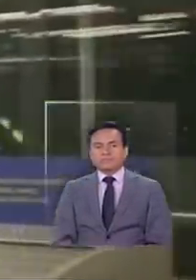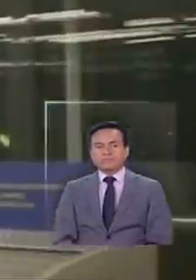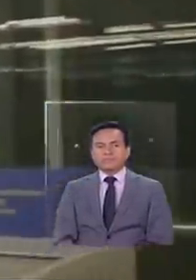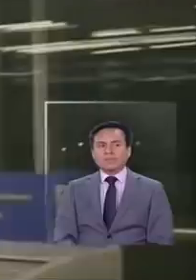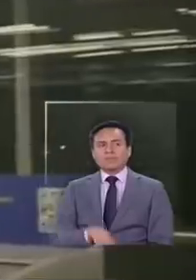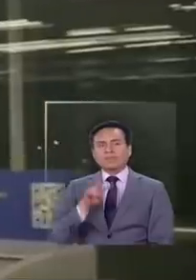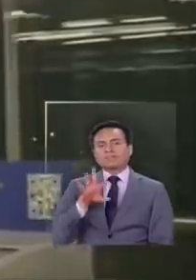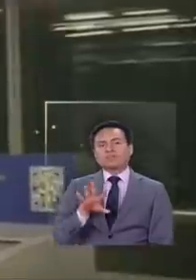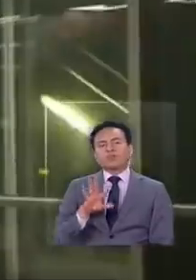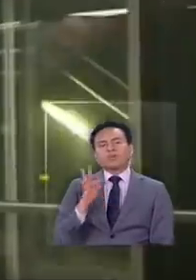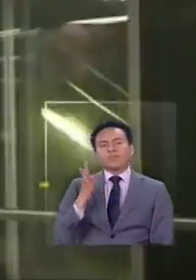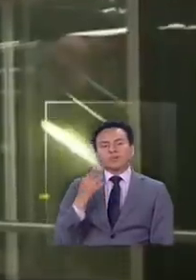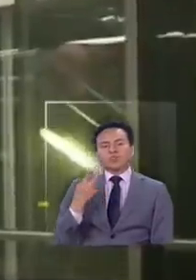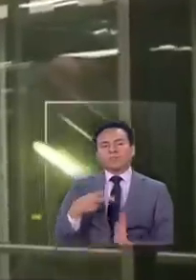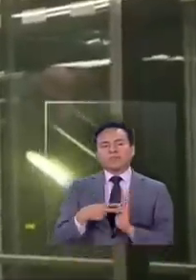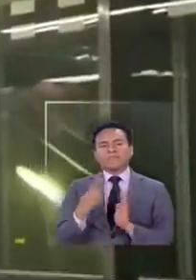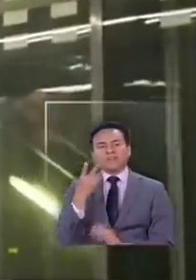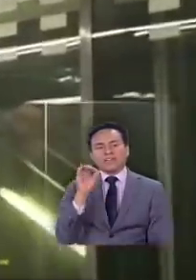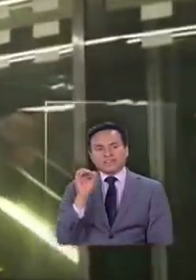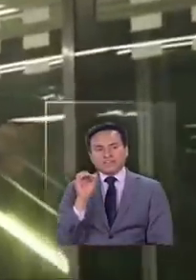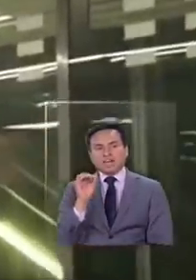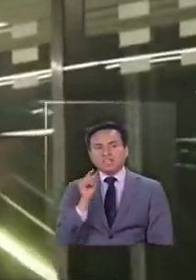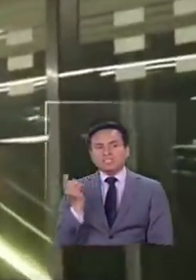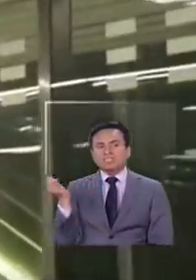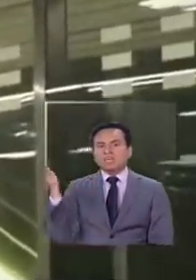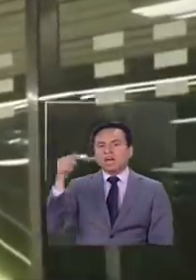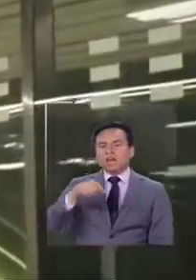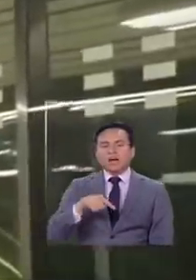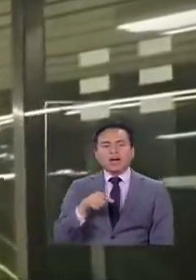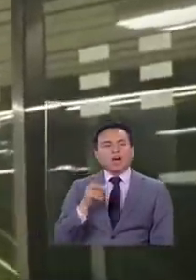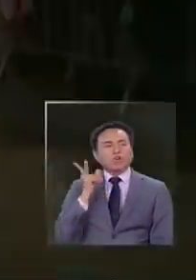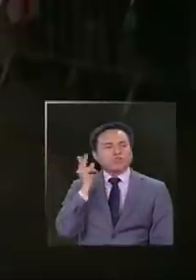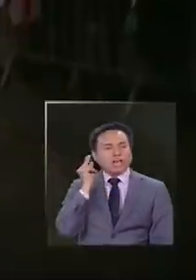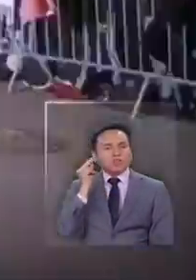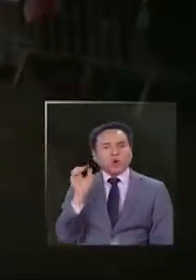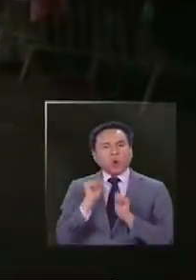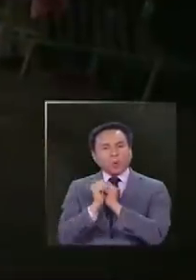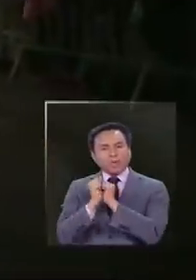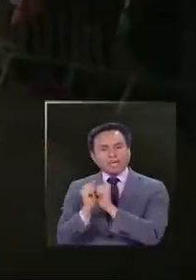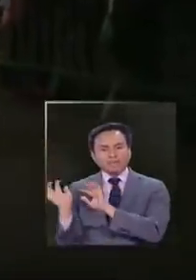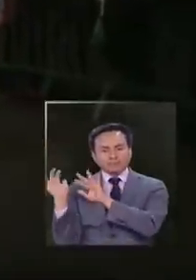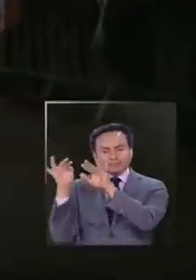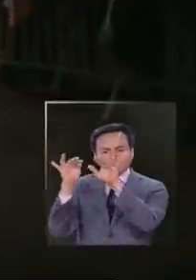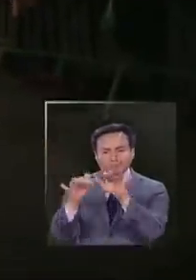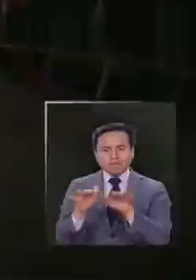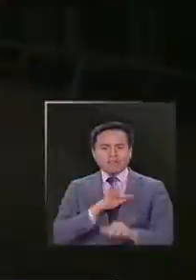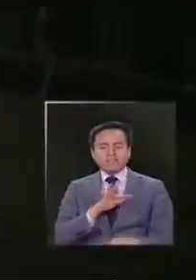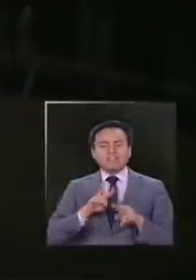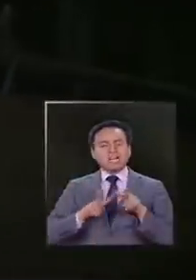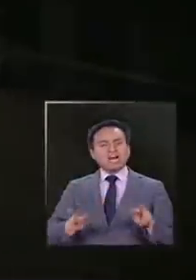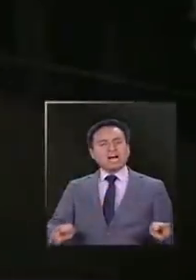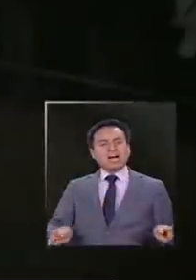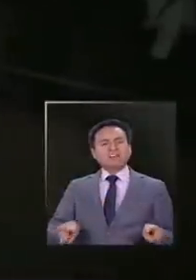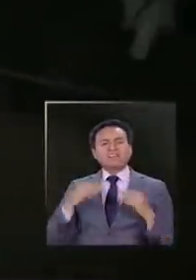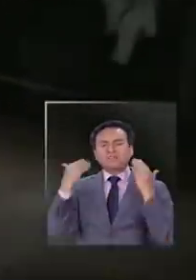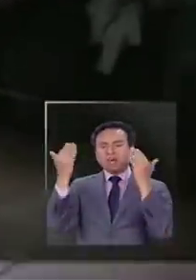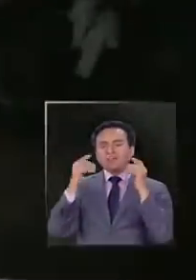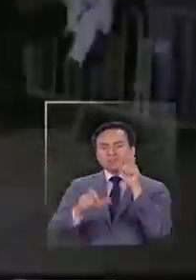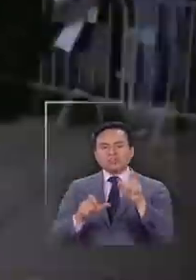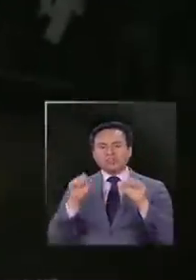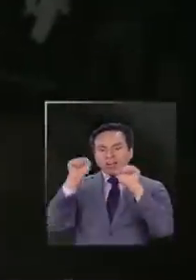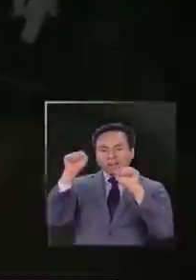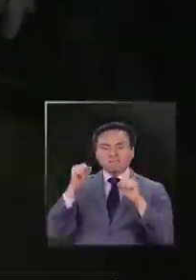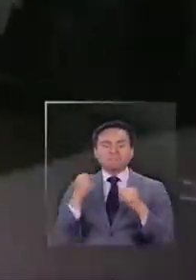25 de febrero de 2020 así llegaba Cristiano Ronaldo y sus compañeros a Francia relajados saludando a hinchas y